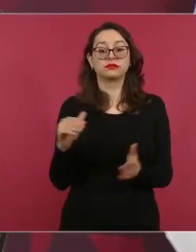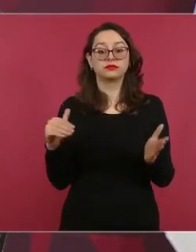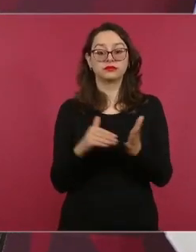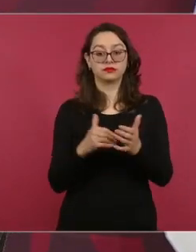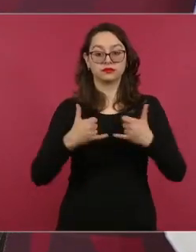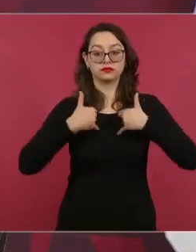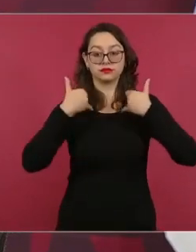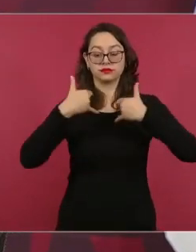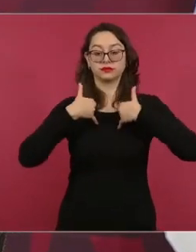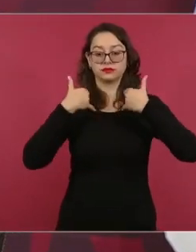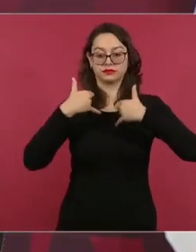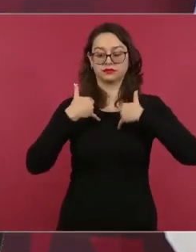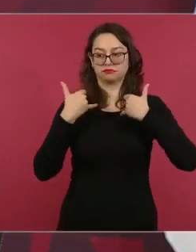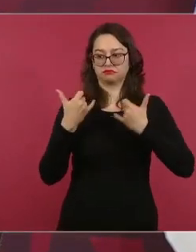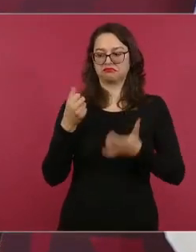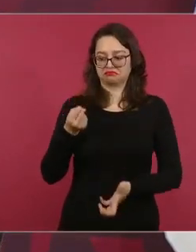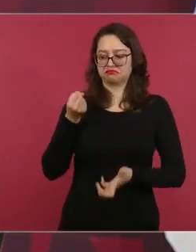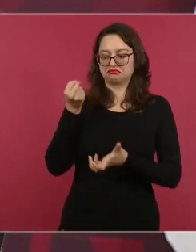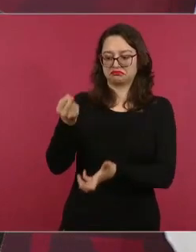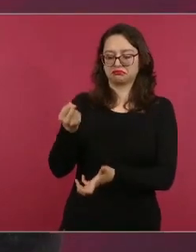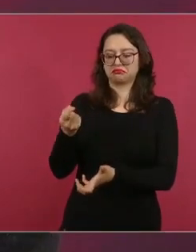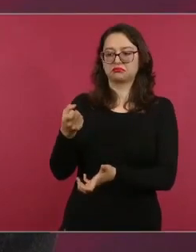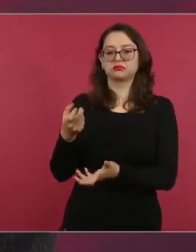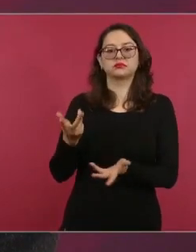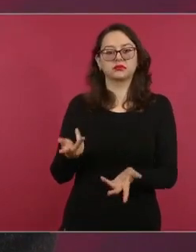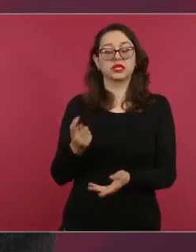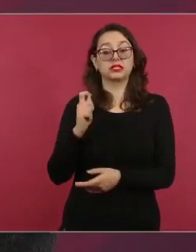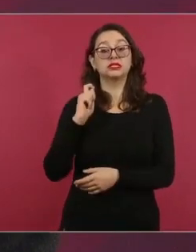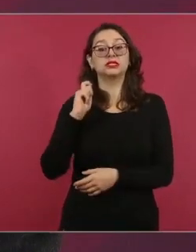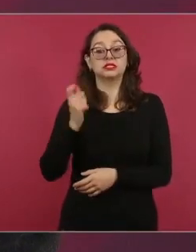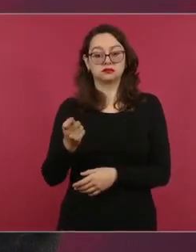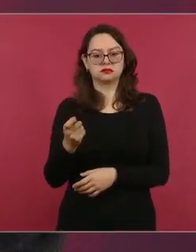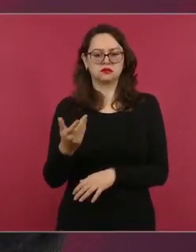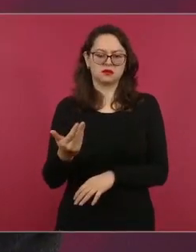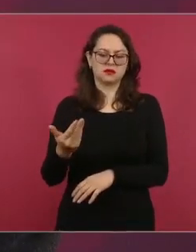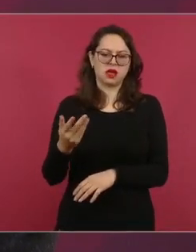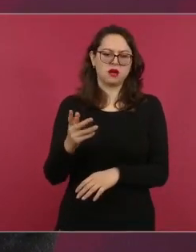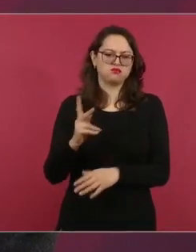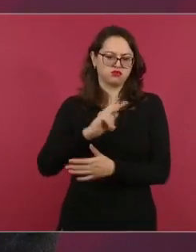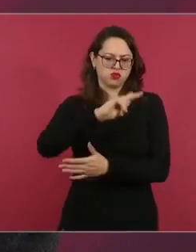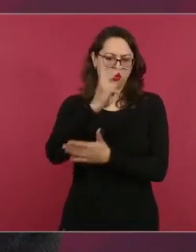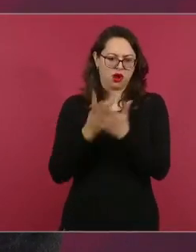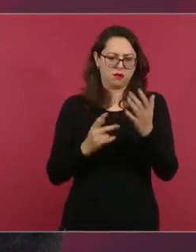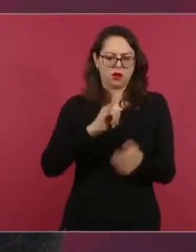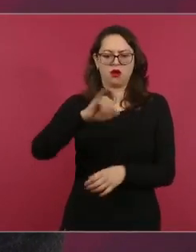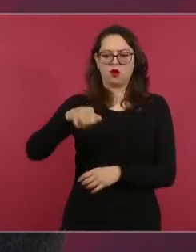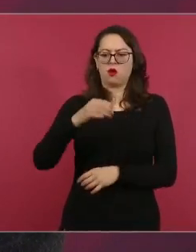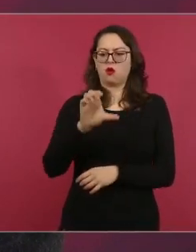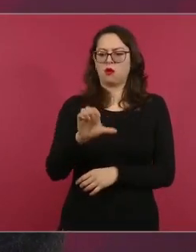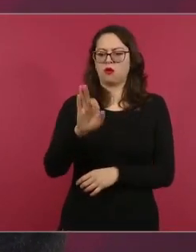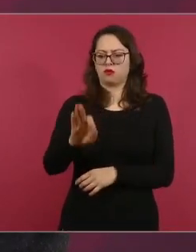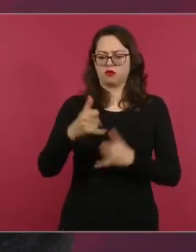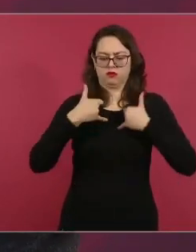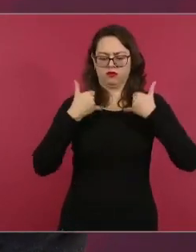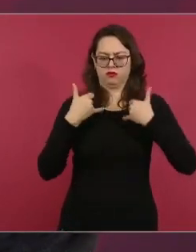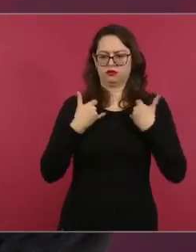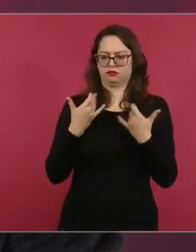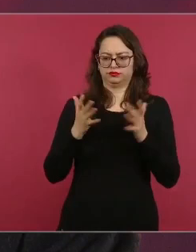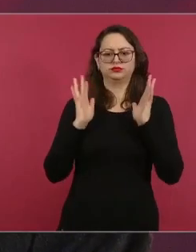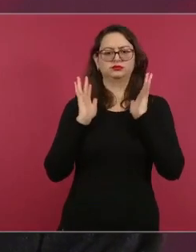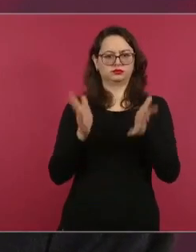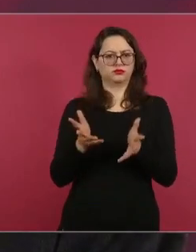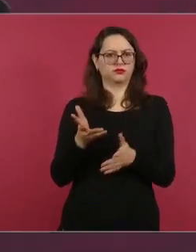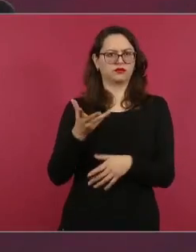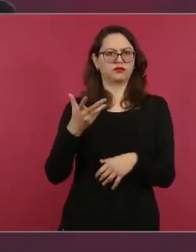jóvenes. Es ampliar el programa que ya se aplica en Acapulco y en todo el